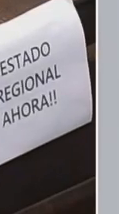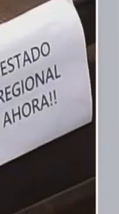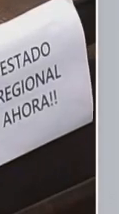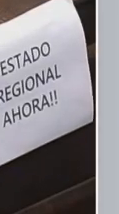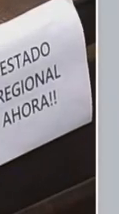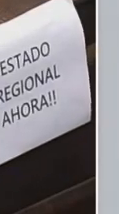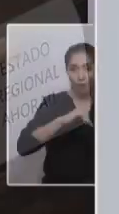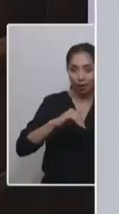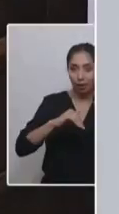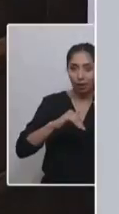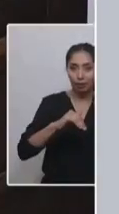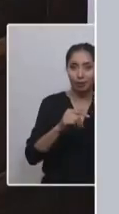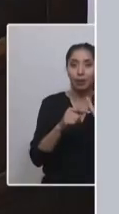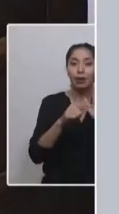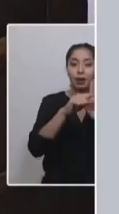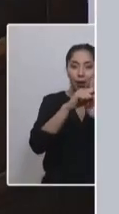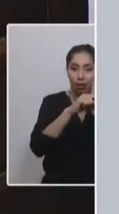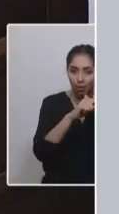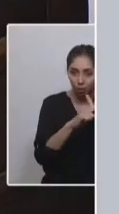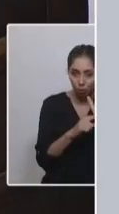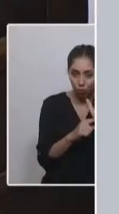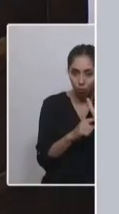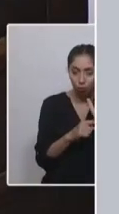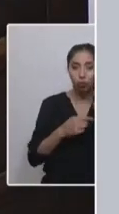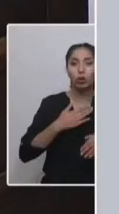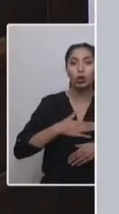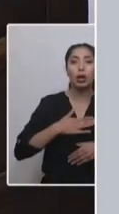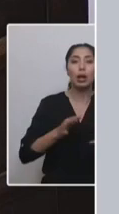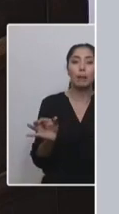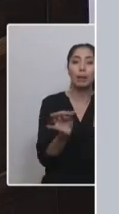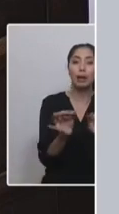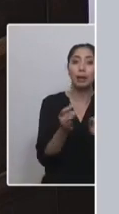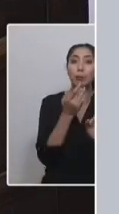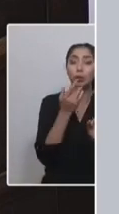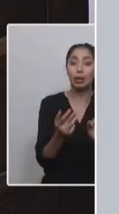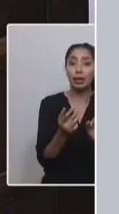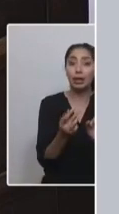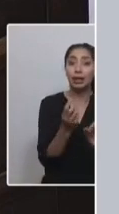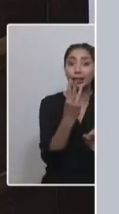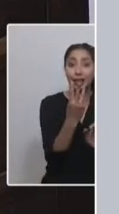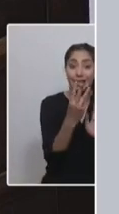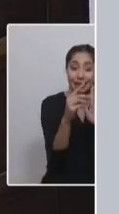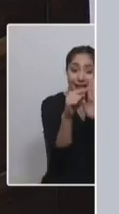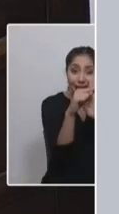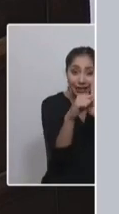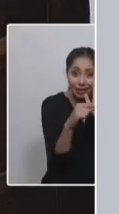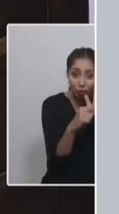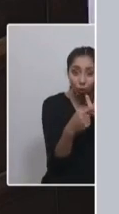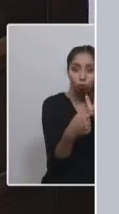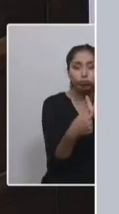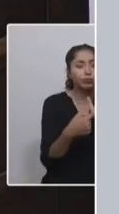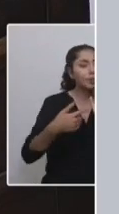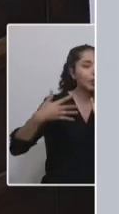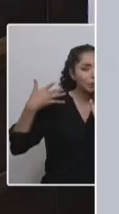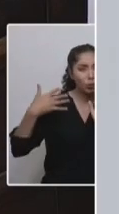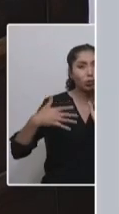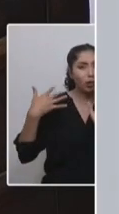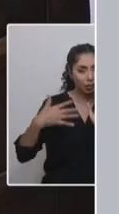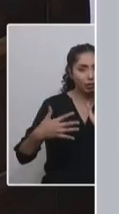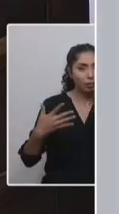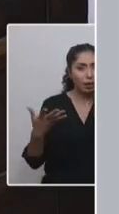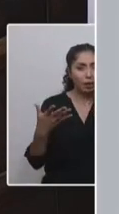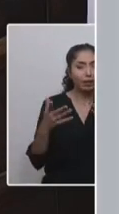Nueva Zelanda es un ejemplo clásico de que reconoce los derechos de los pueblos originarios y tiene un sistema de justicia particular para ellos.